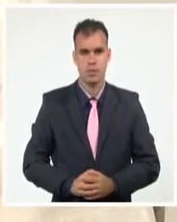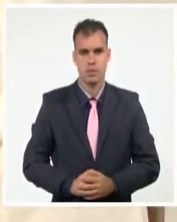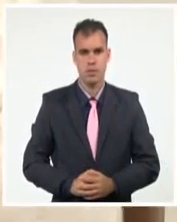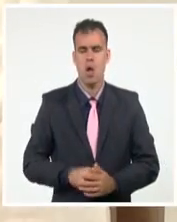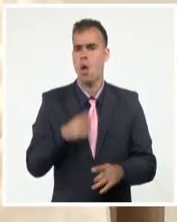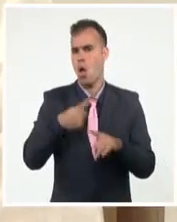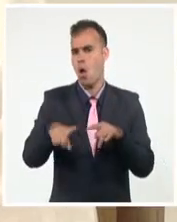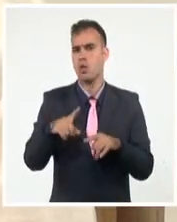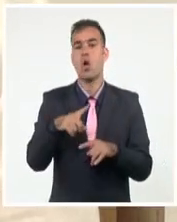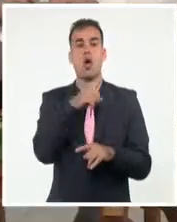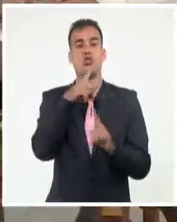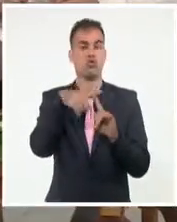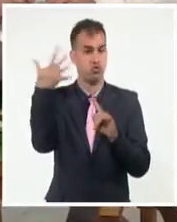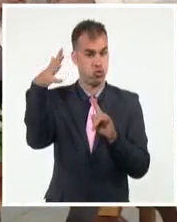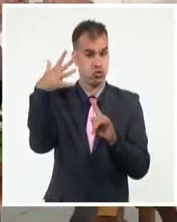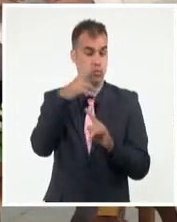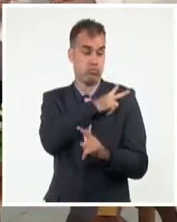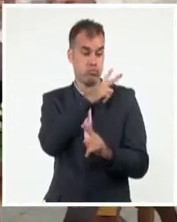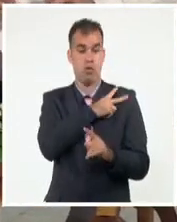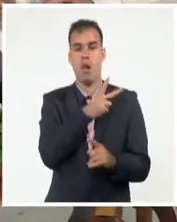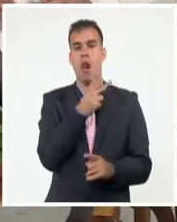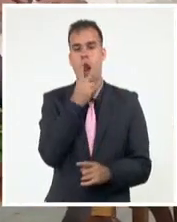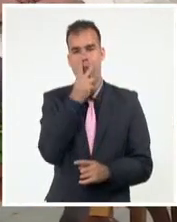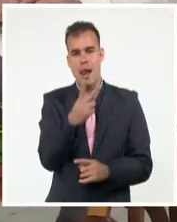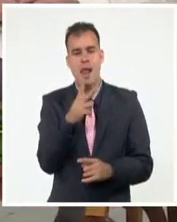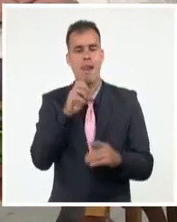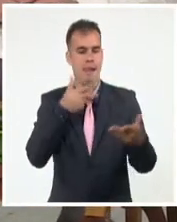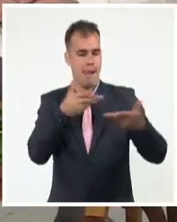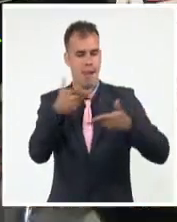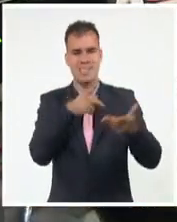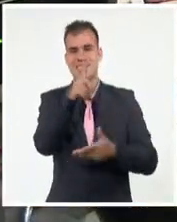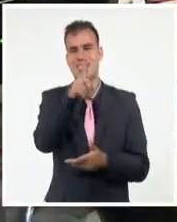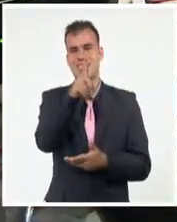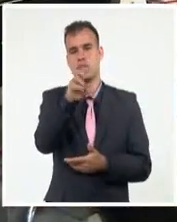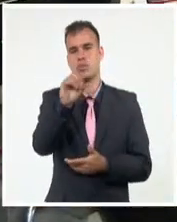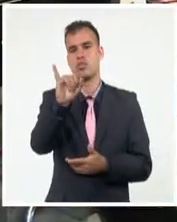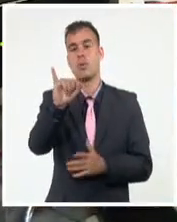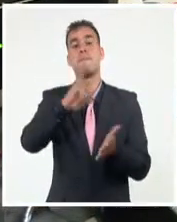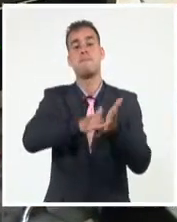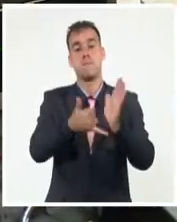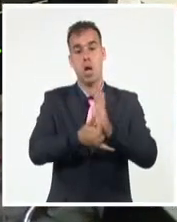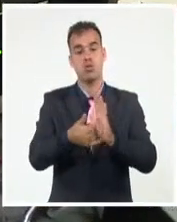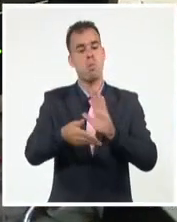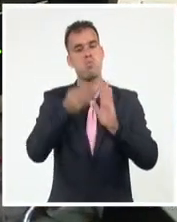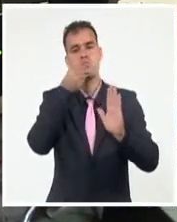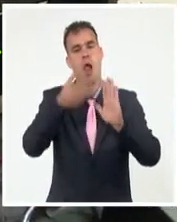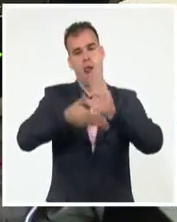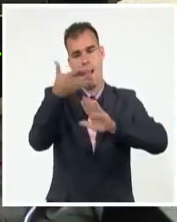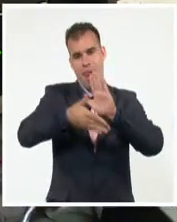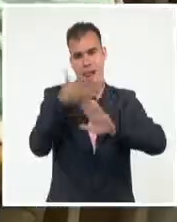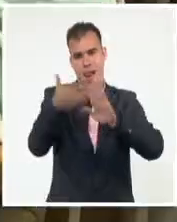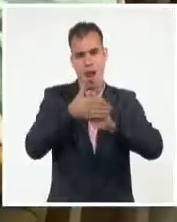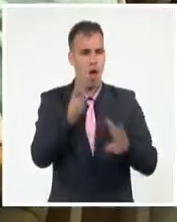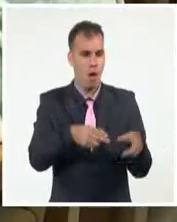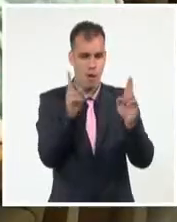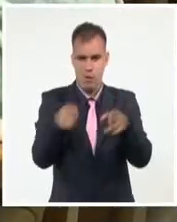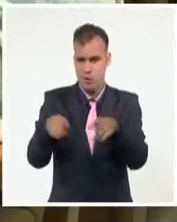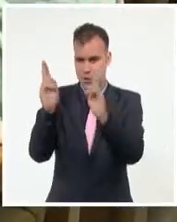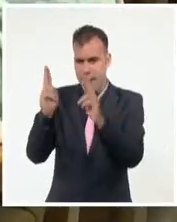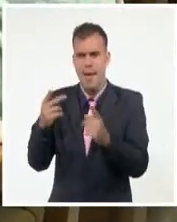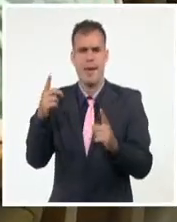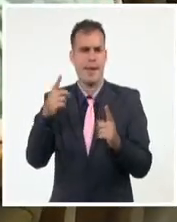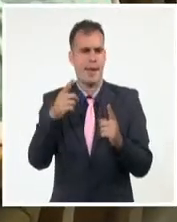sus oportunidades de negocios que incluyen 106 proyectos para la construcción de hoteles, parques temáticos, campos de golf,